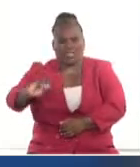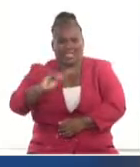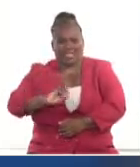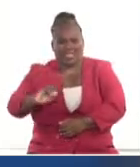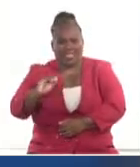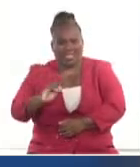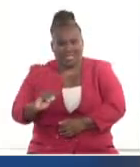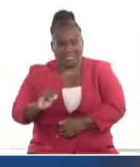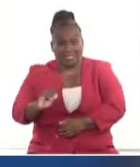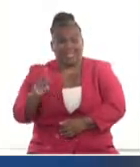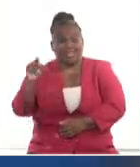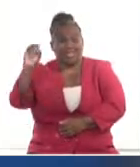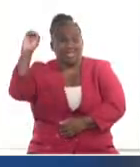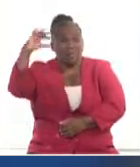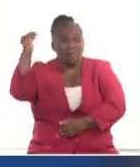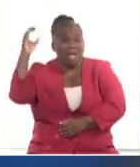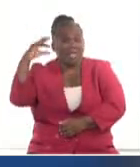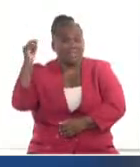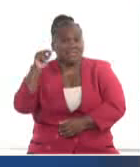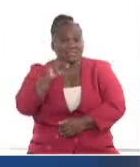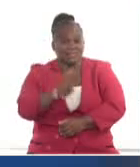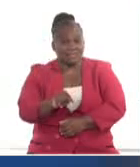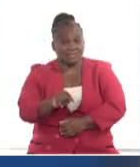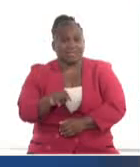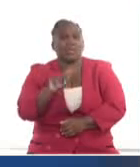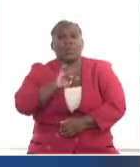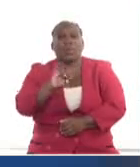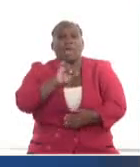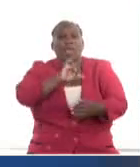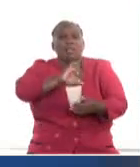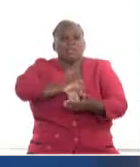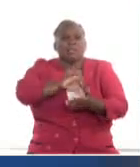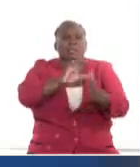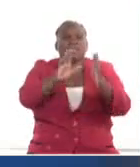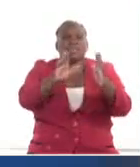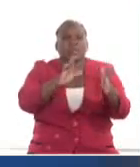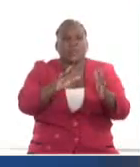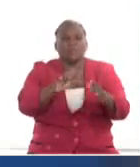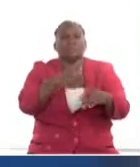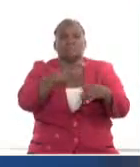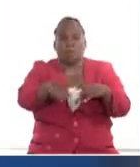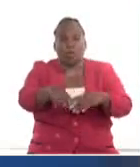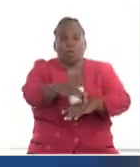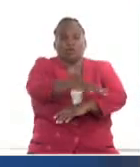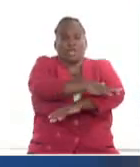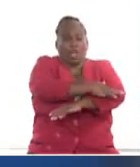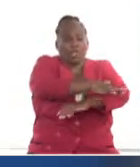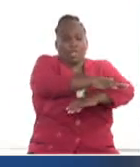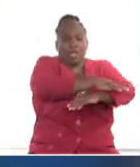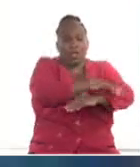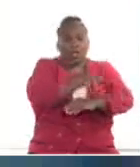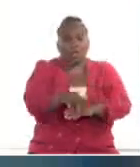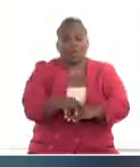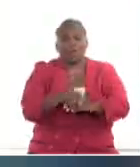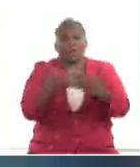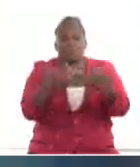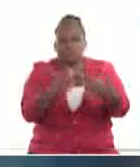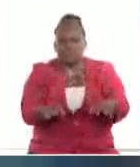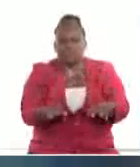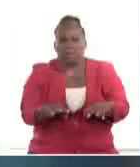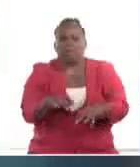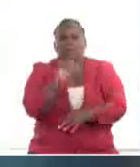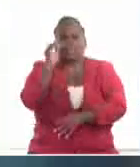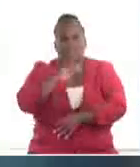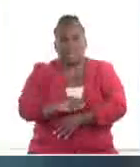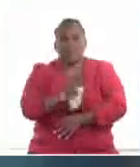desde Punta de Maicía hasta Cabo Cruz, también en el norte central y en el resto de las costas poco oleaje durante todo el día. Así que ya usted sabe, una jornada de